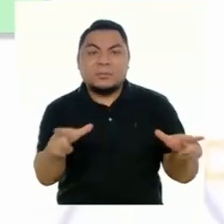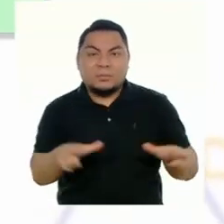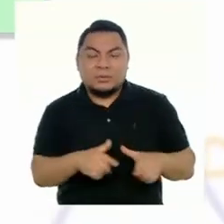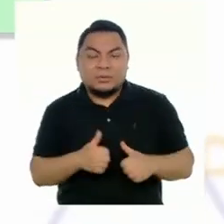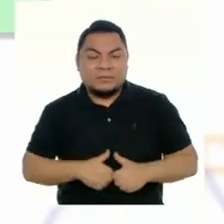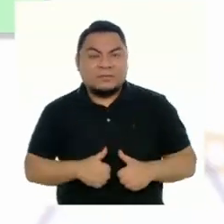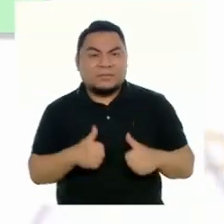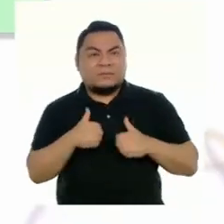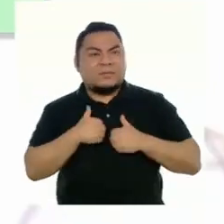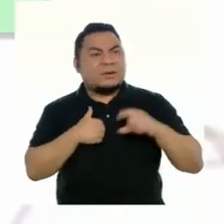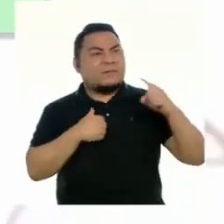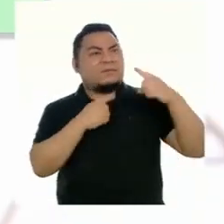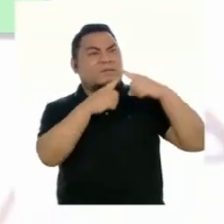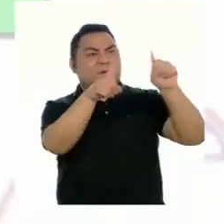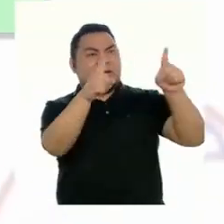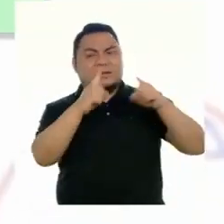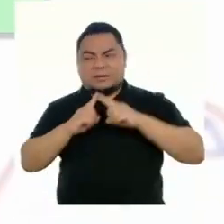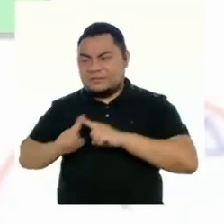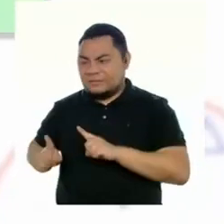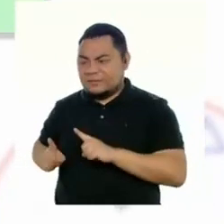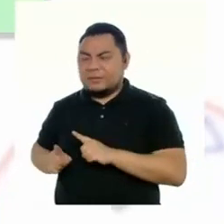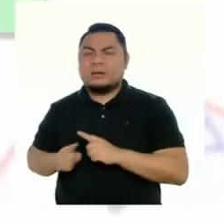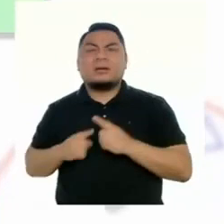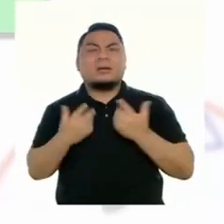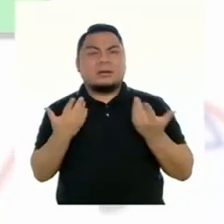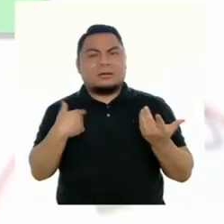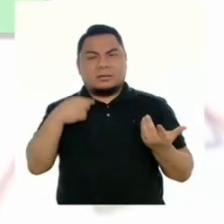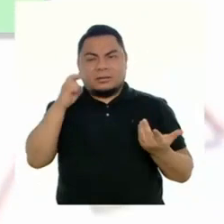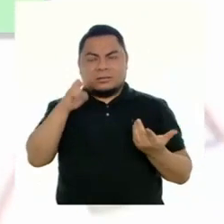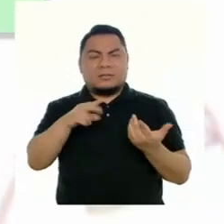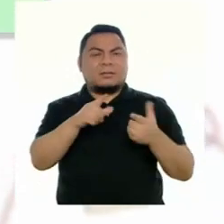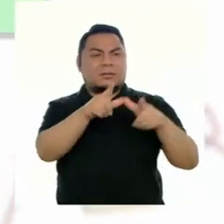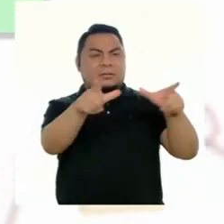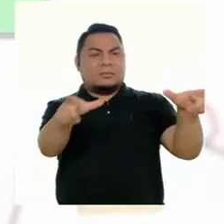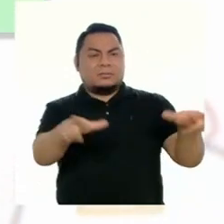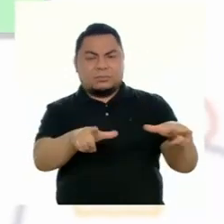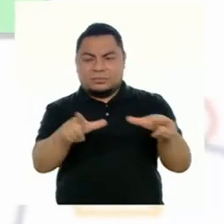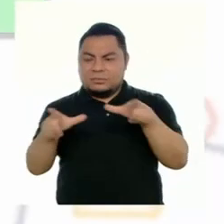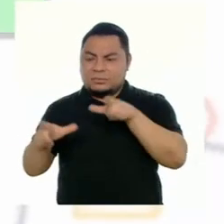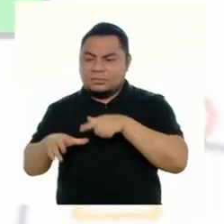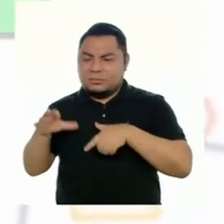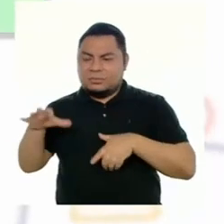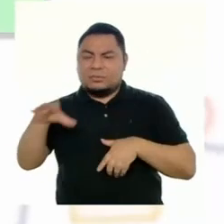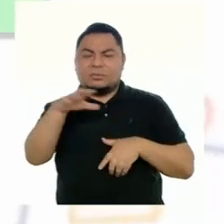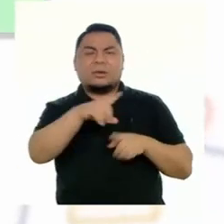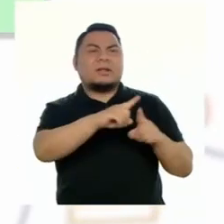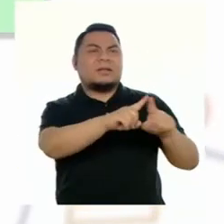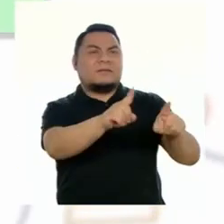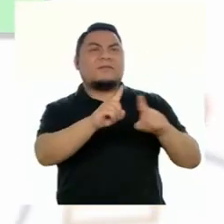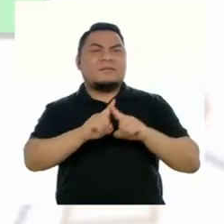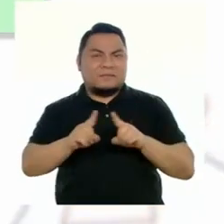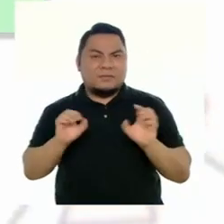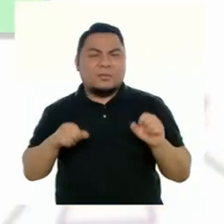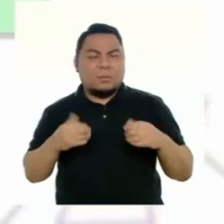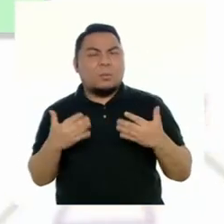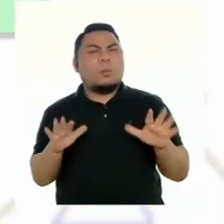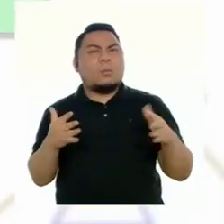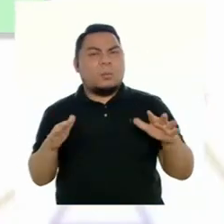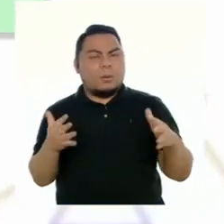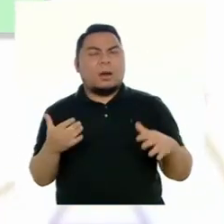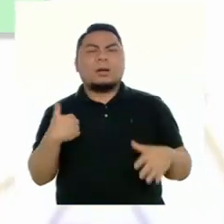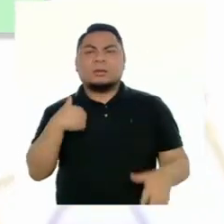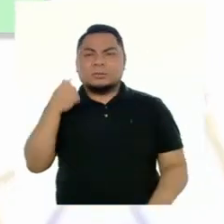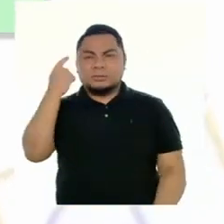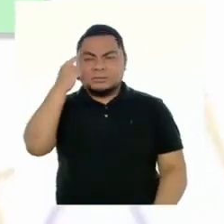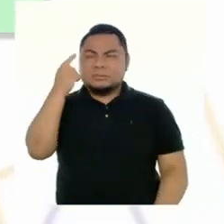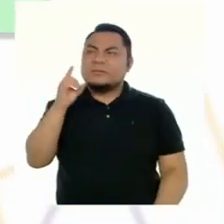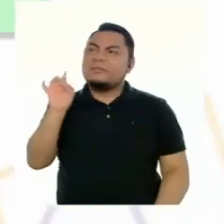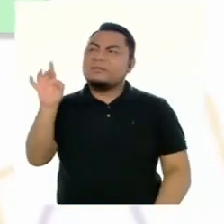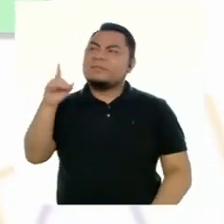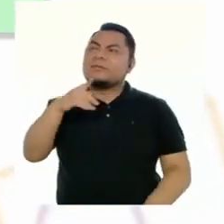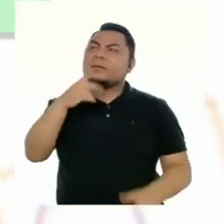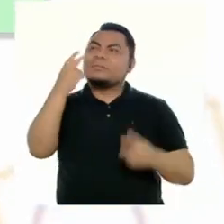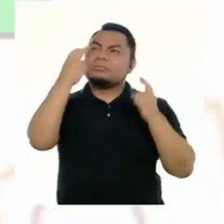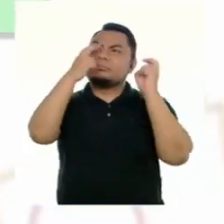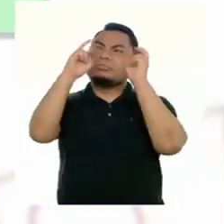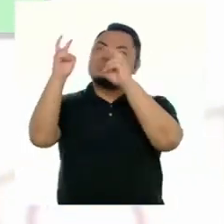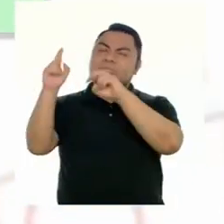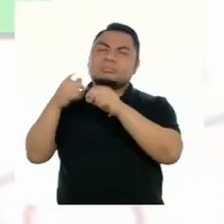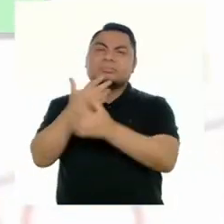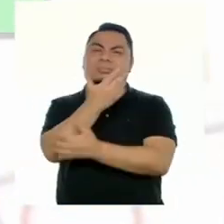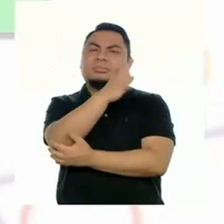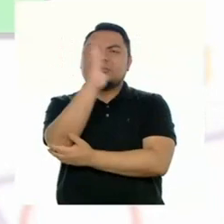lugar donde vivo y cómo es que en cada espacio de nuestro país es tan distinto. Tiene distintos paisajes,